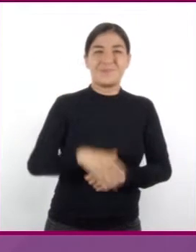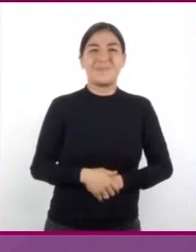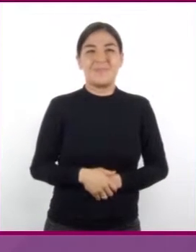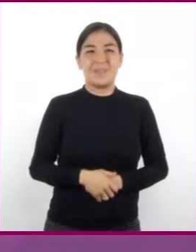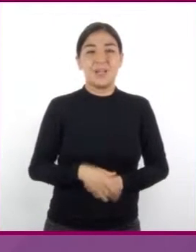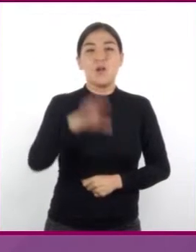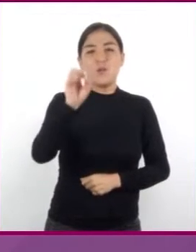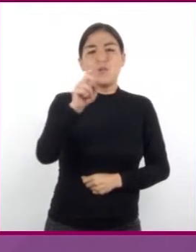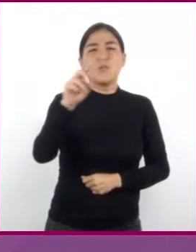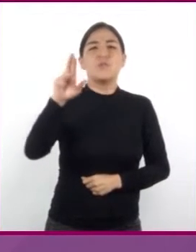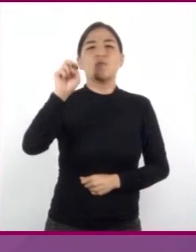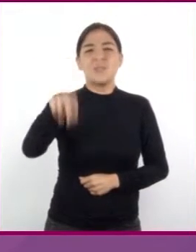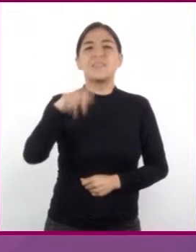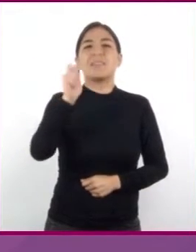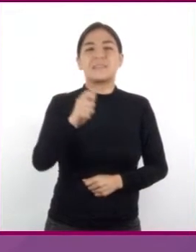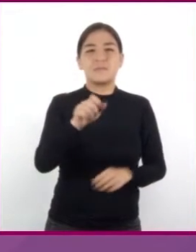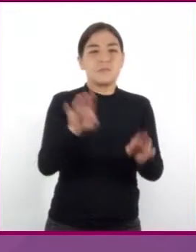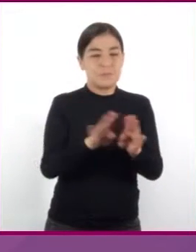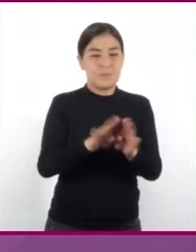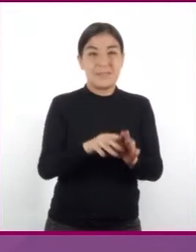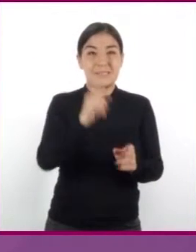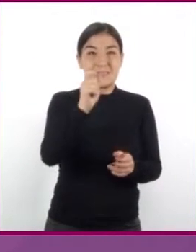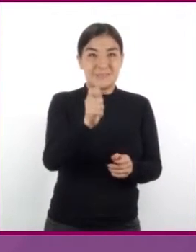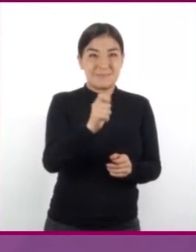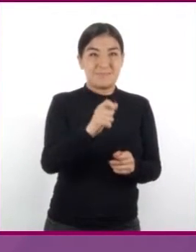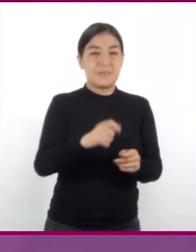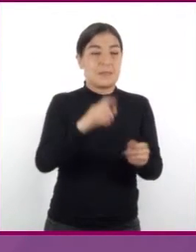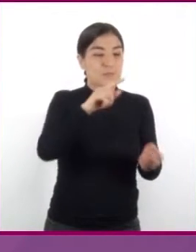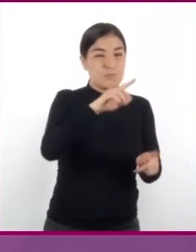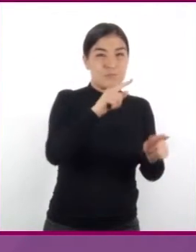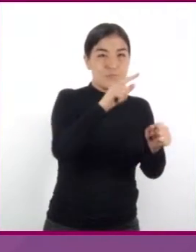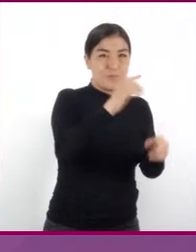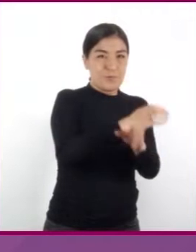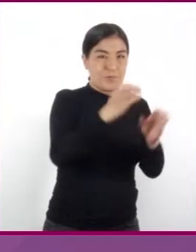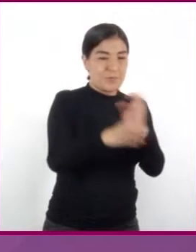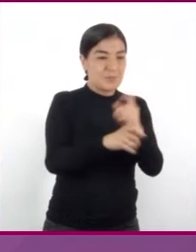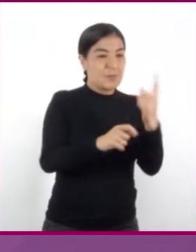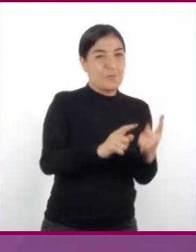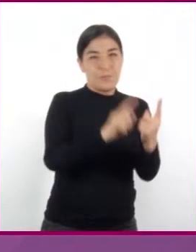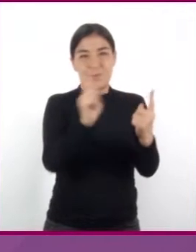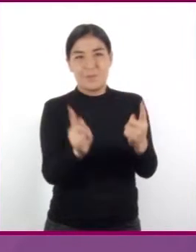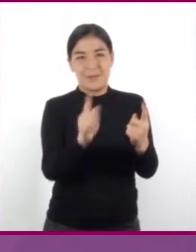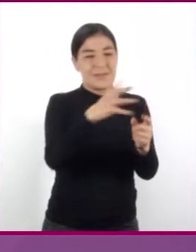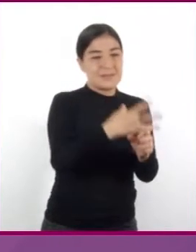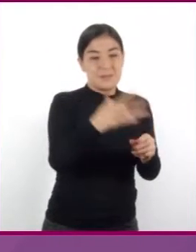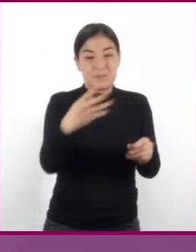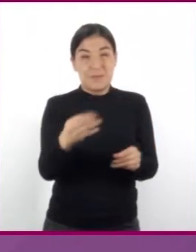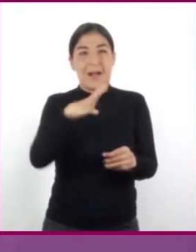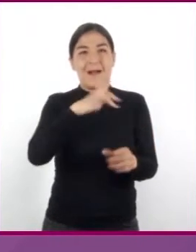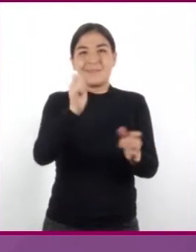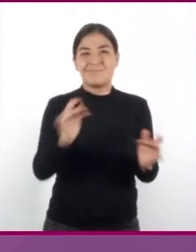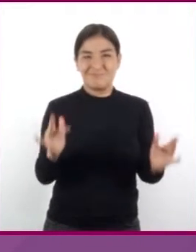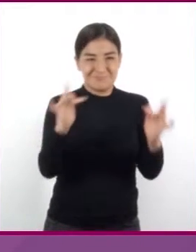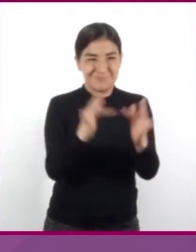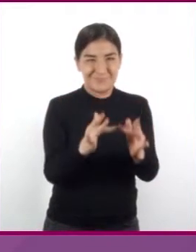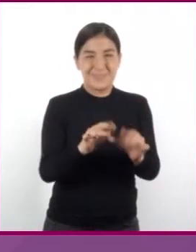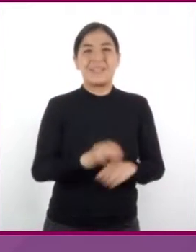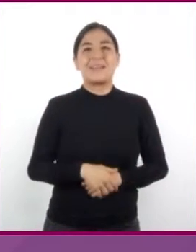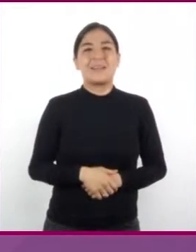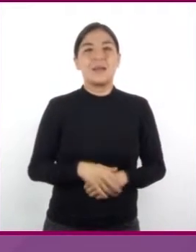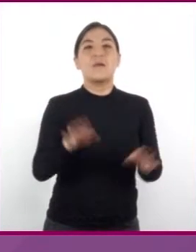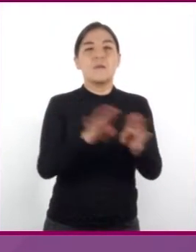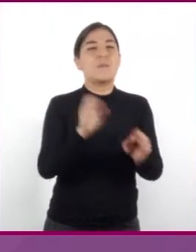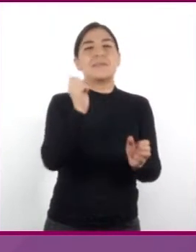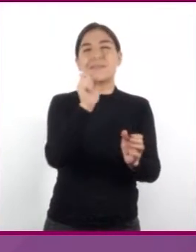conducción implica la transferencia de energía térmica de un objeto a otro, siempre y cuando estén en contacto. Los metales, por